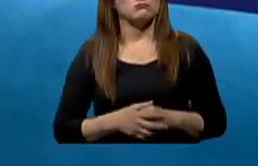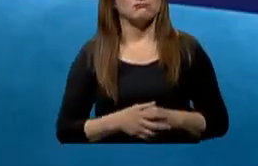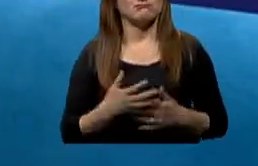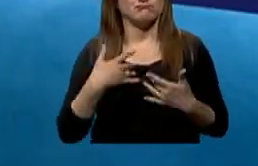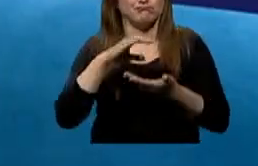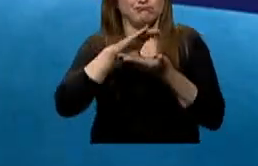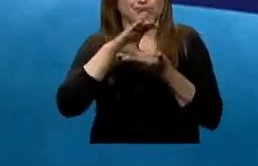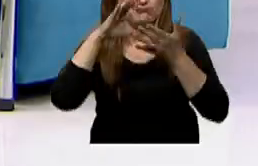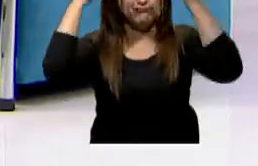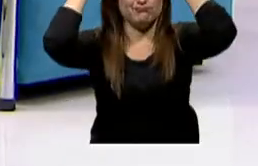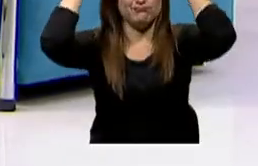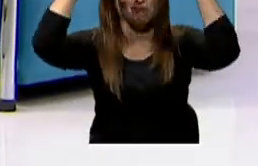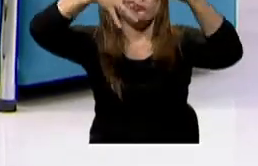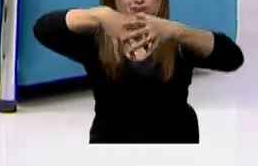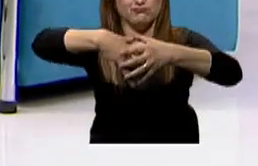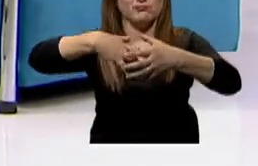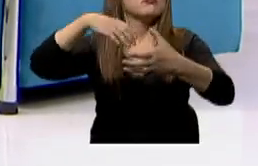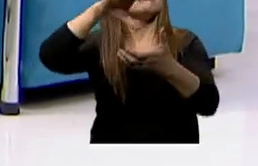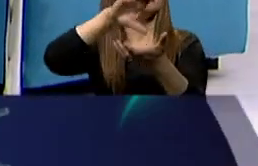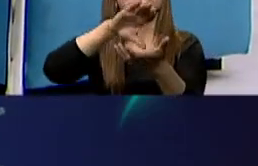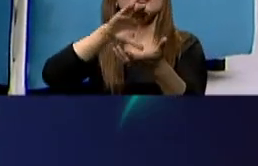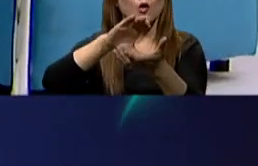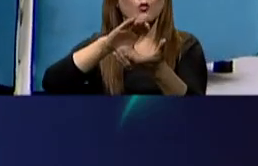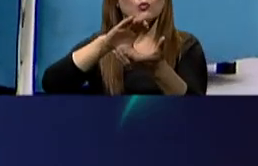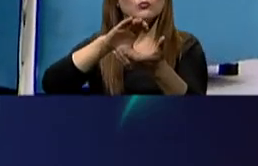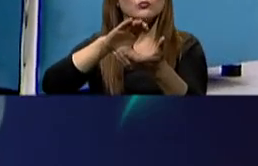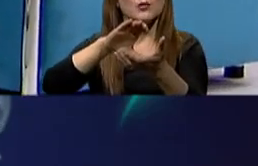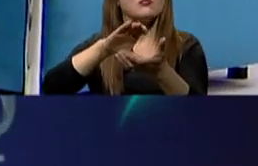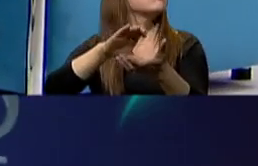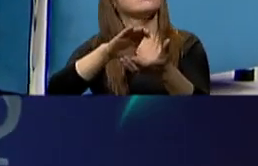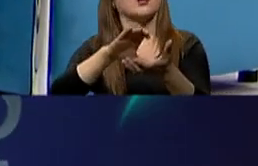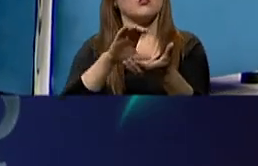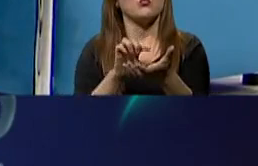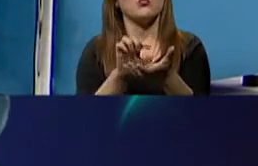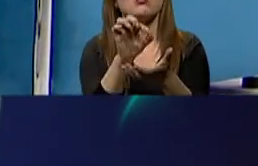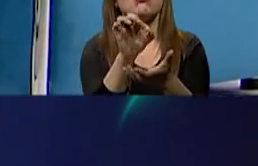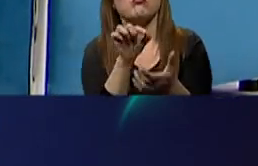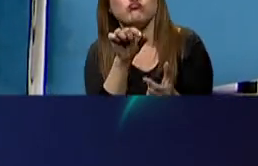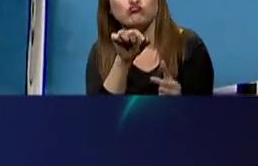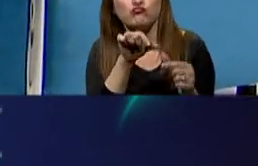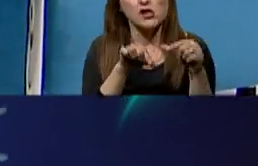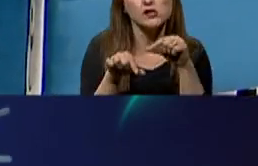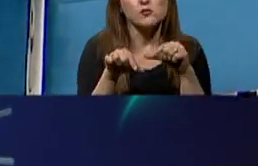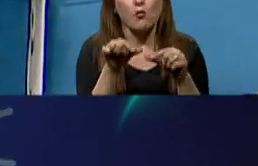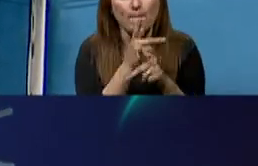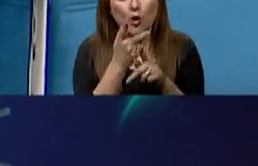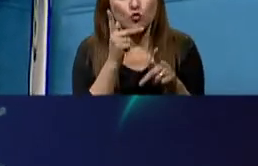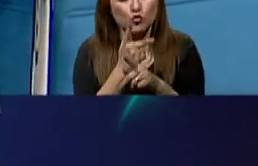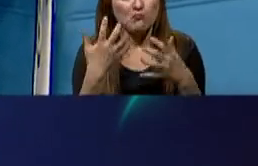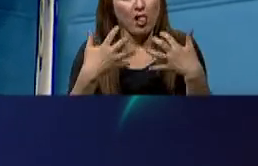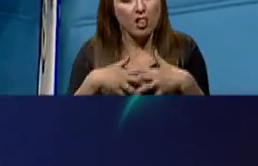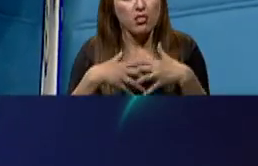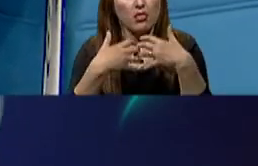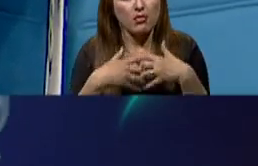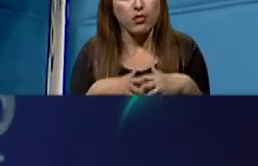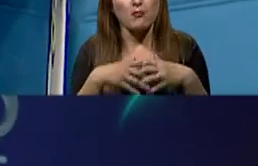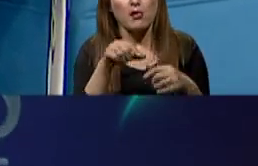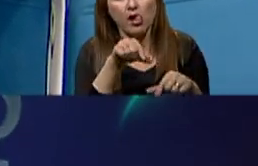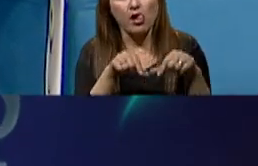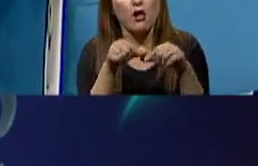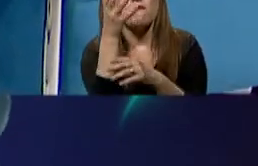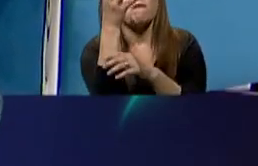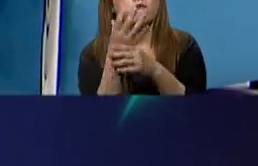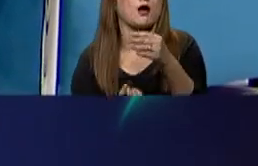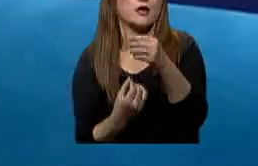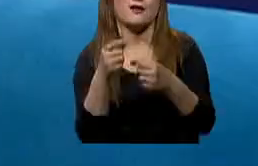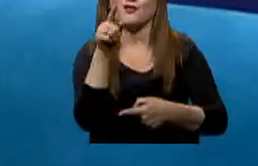núcleo en el cerebro que se encarga de producir un neuropéptido que es el que ayuda